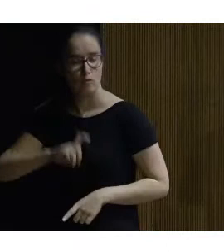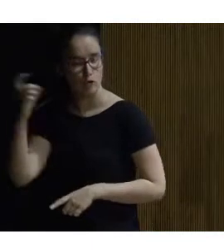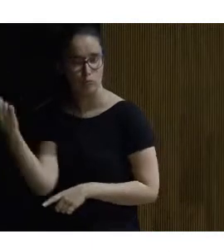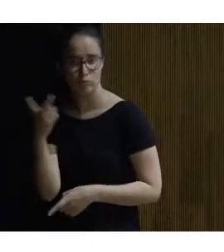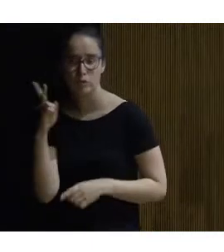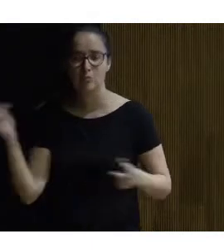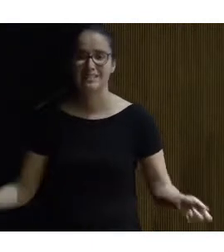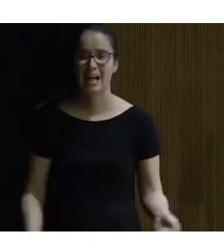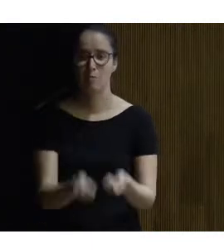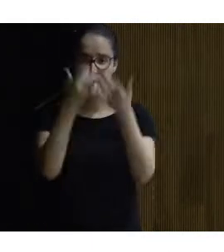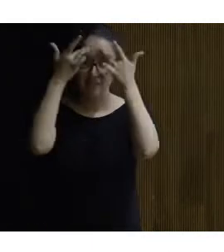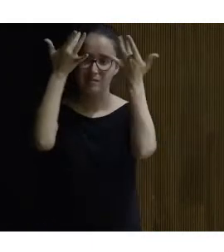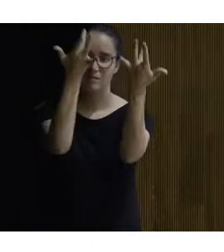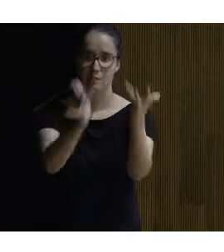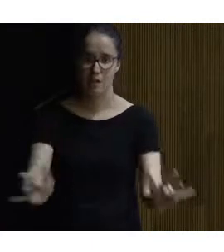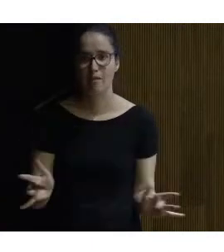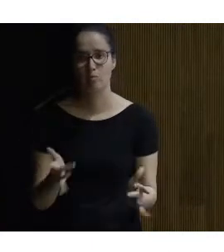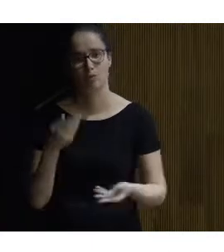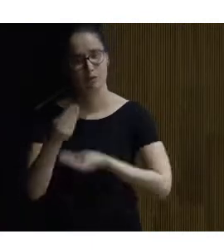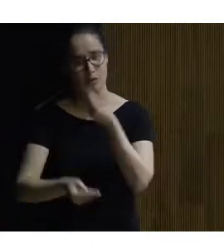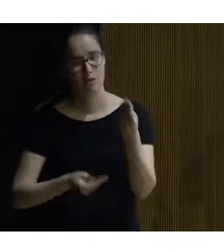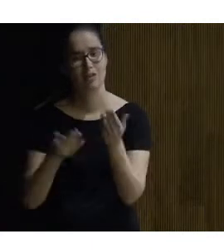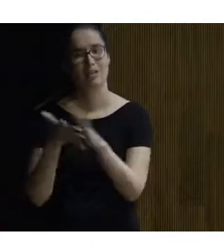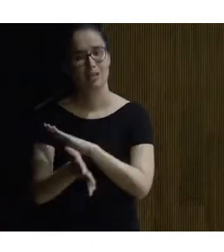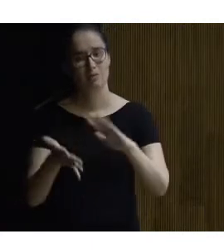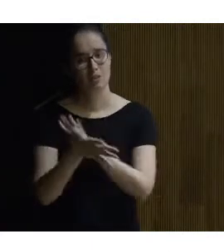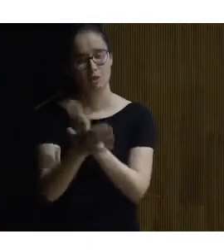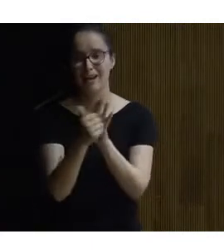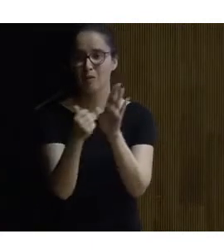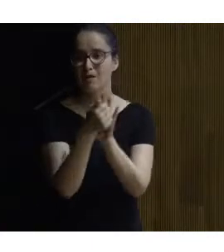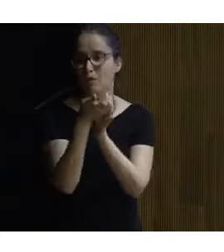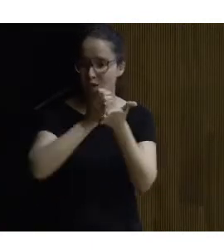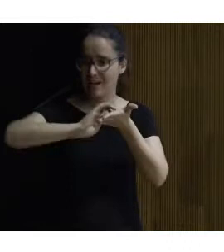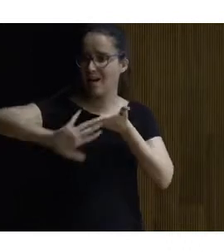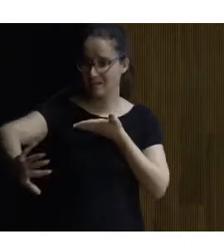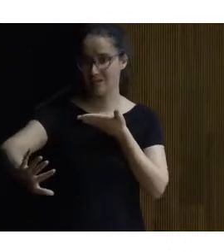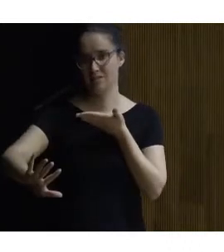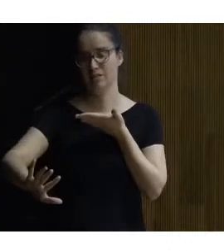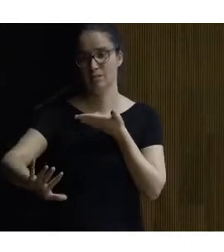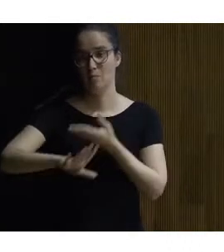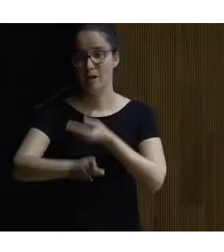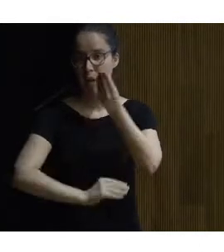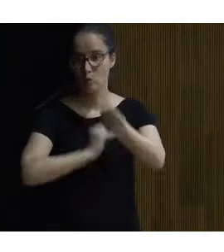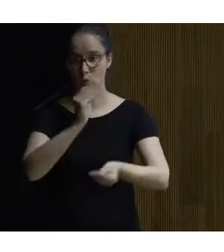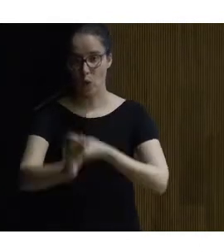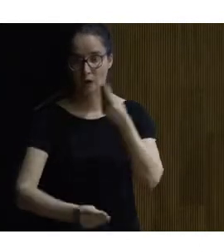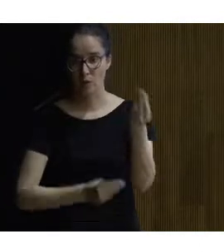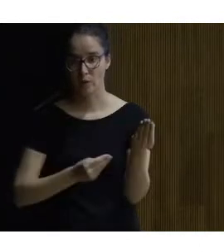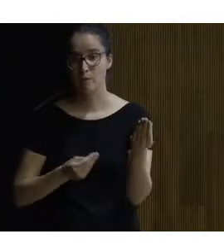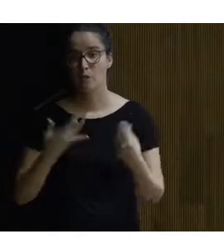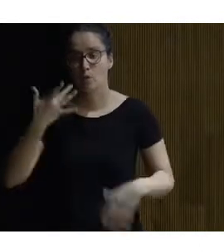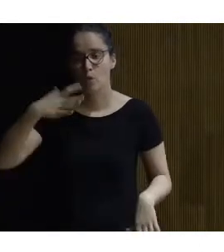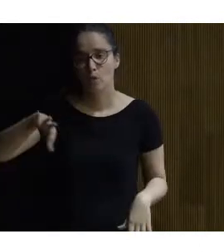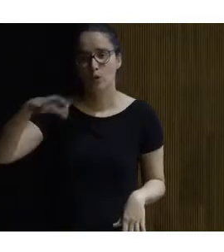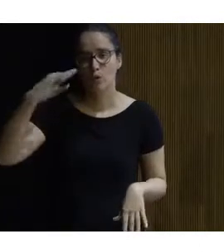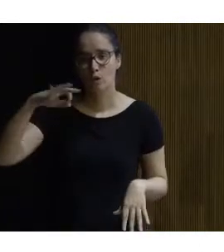esas campañas de sensibilización por eso estamos ahí explicando que la aplicación es totalmente gratuita para el usuario lo único